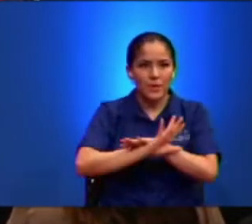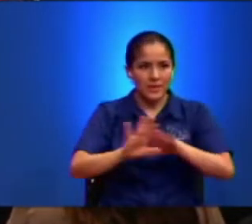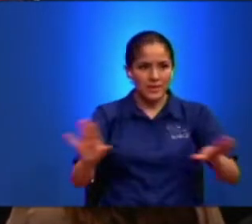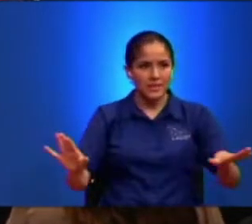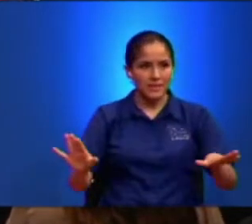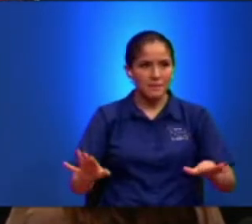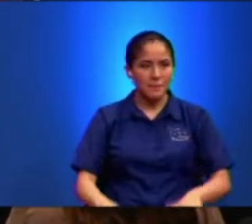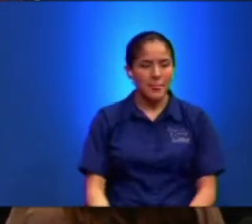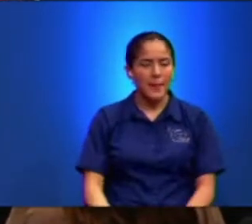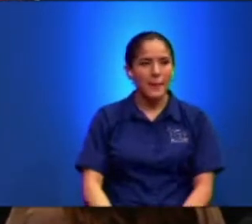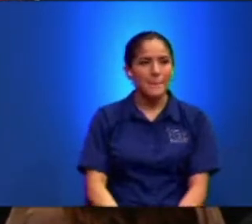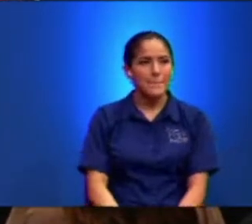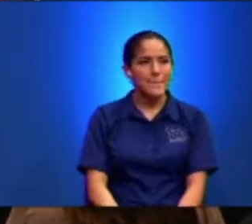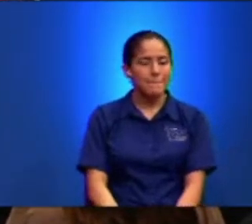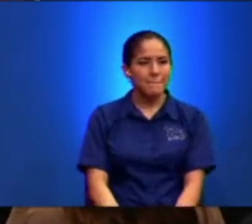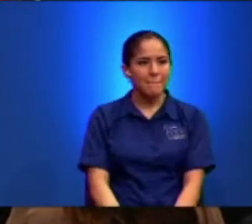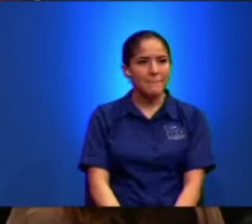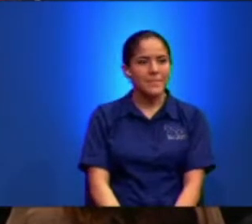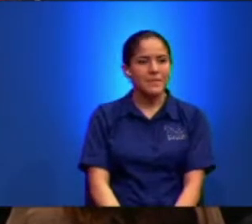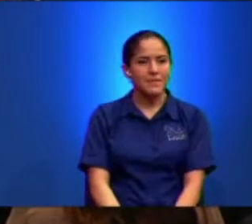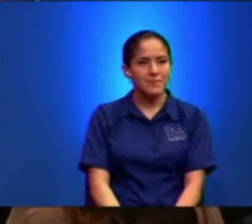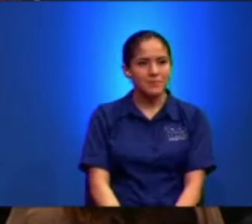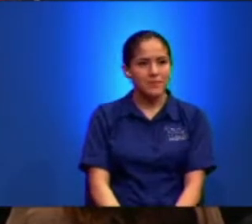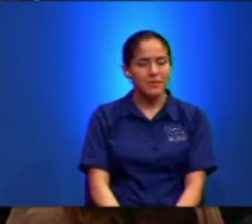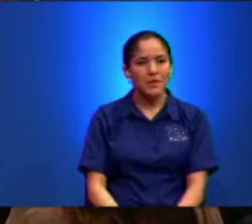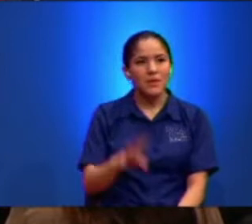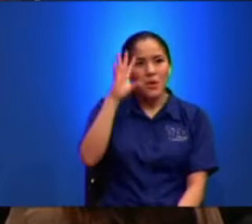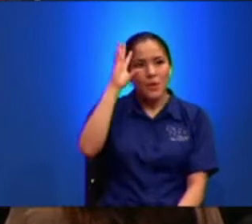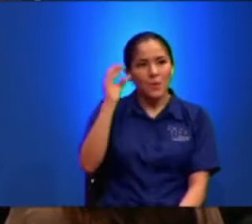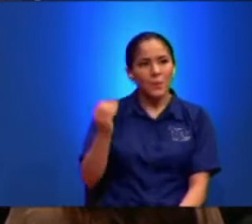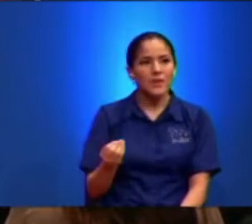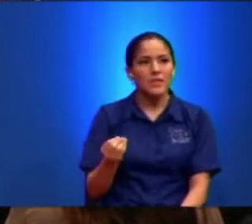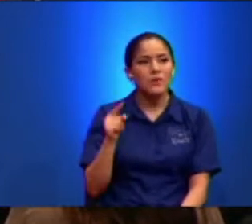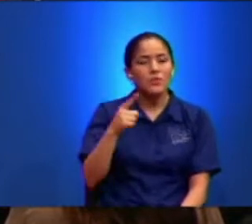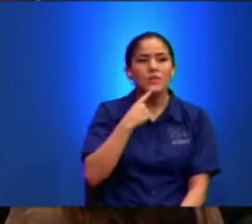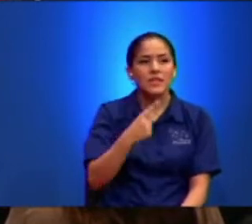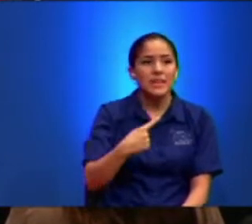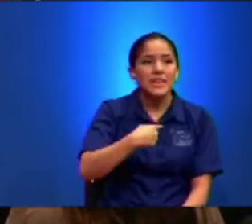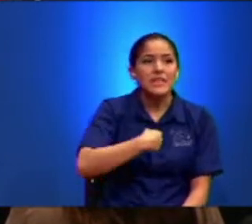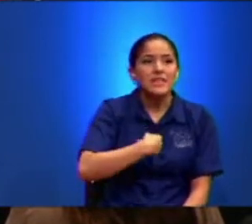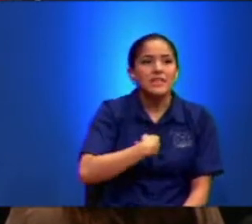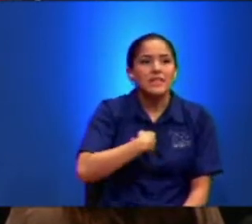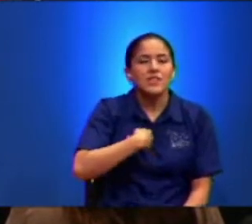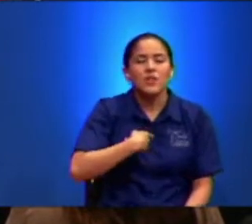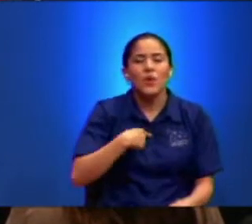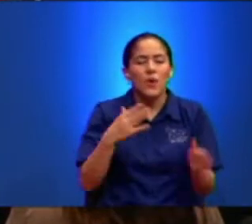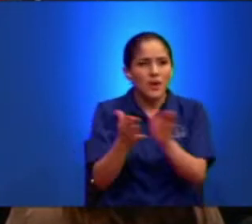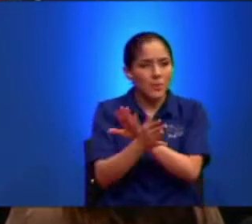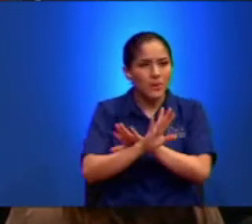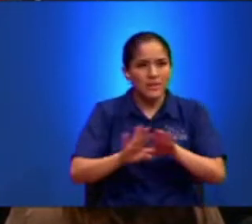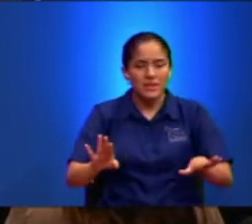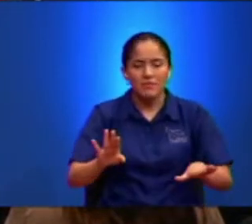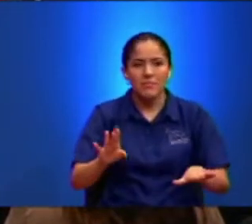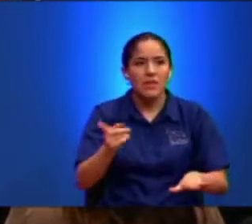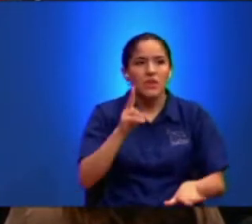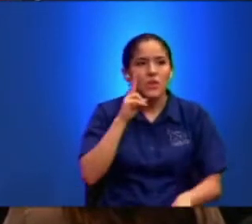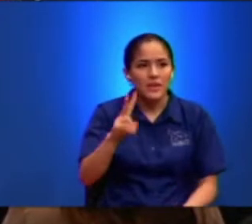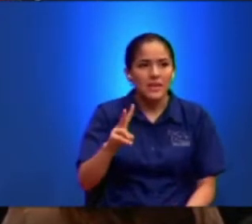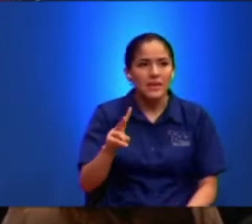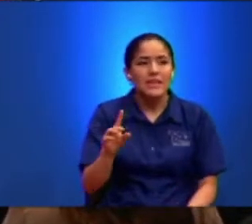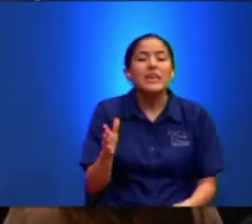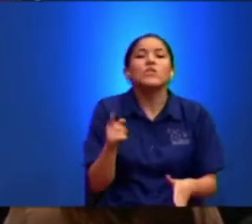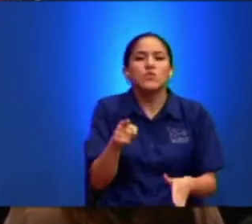No Se Avergüence De Decirlo Porque Al Final Le Cuentas Usted Dice Si Yo No Voy A Haber Muerte No Voy A Haber Y Se Muere